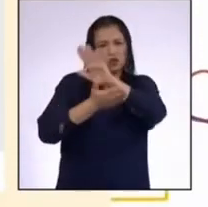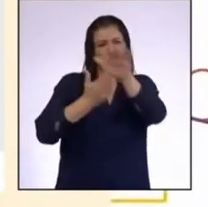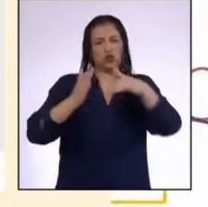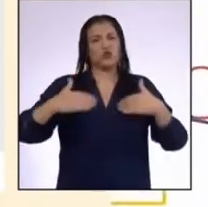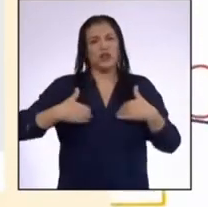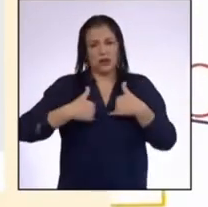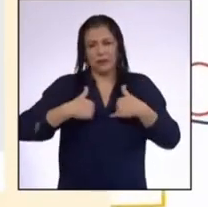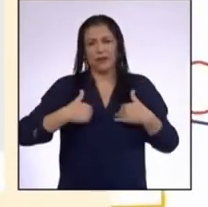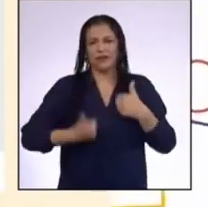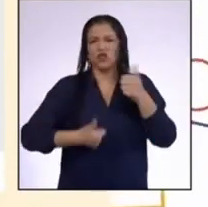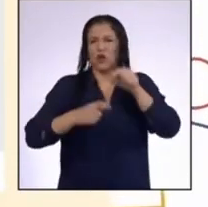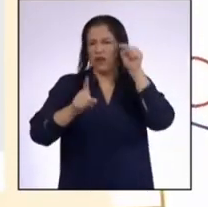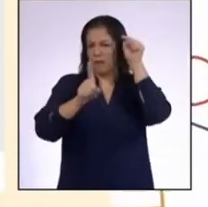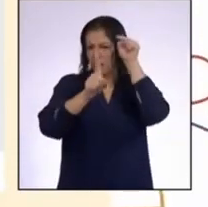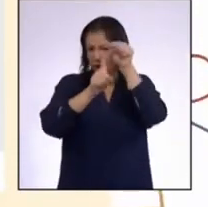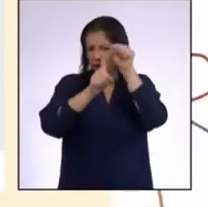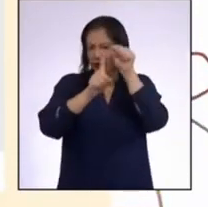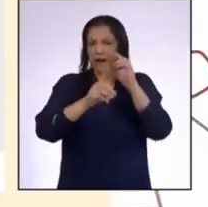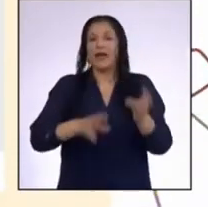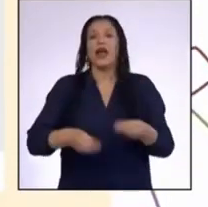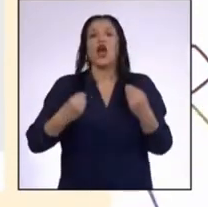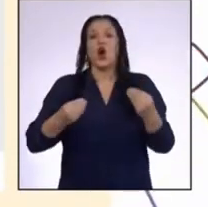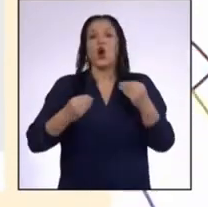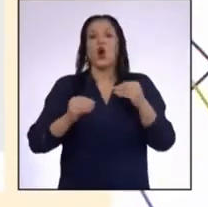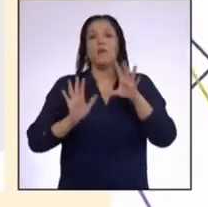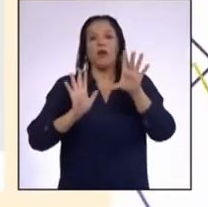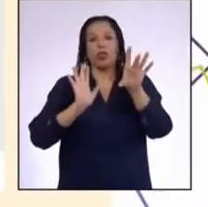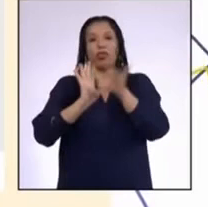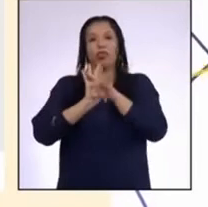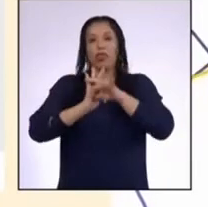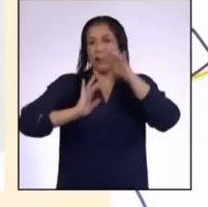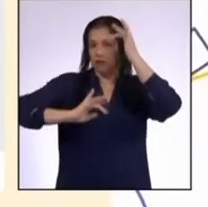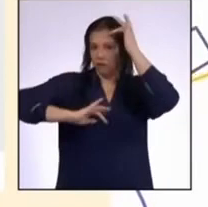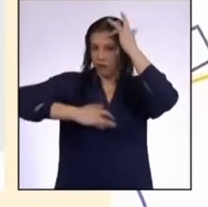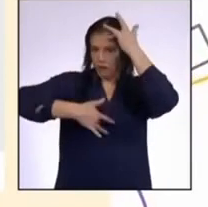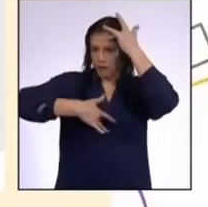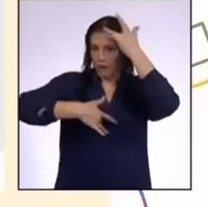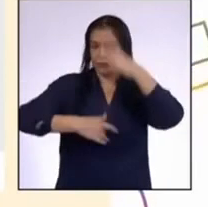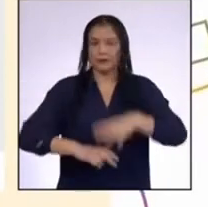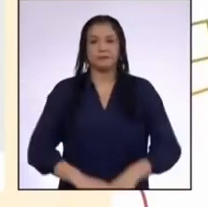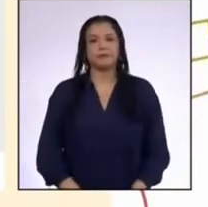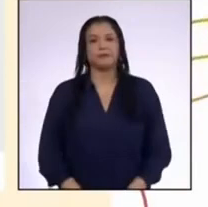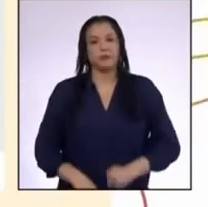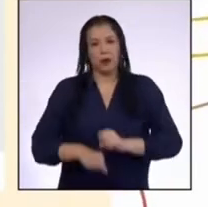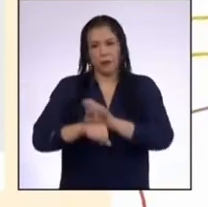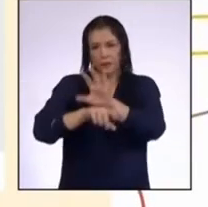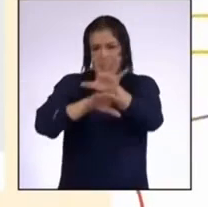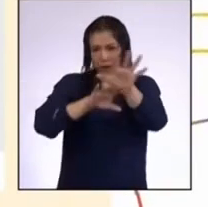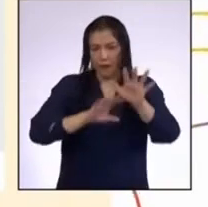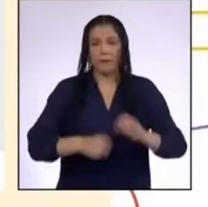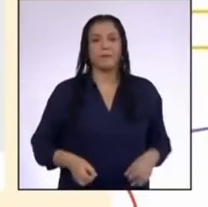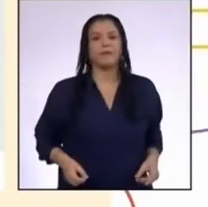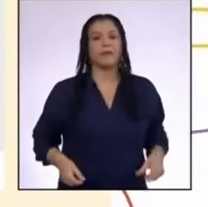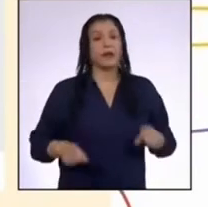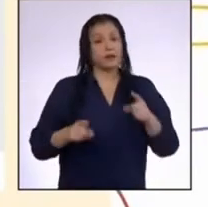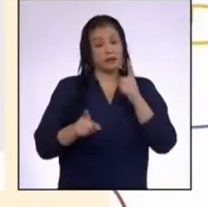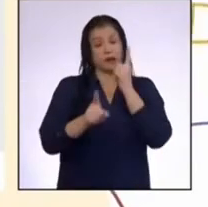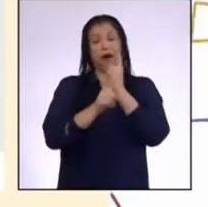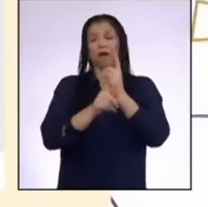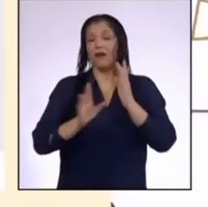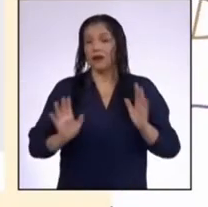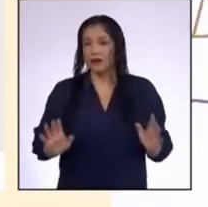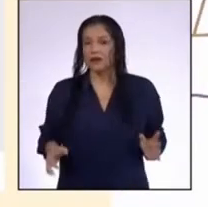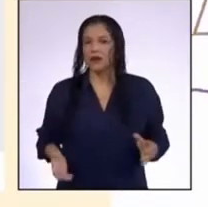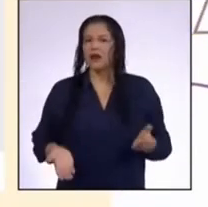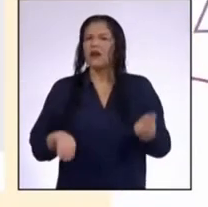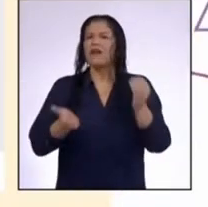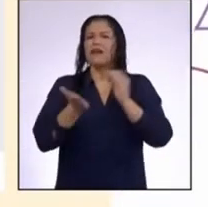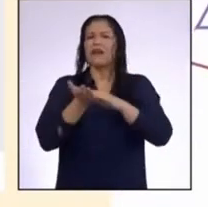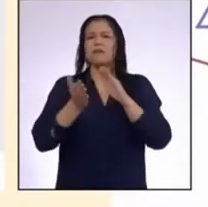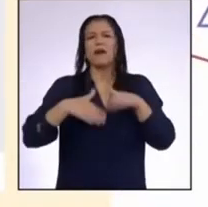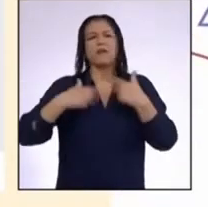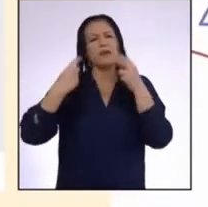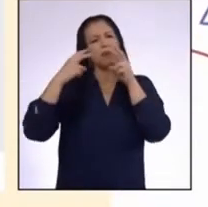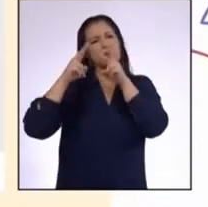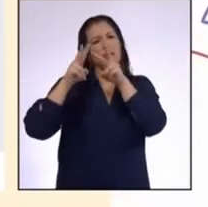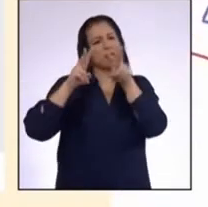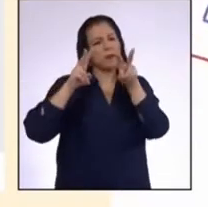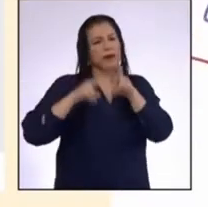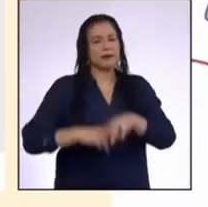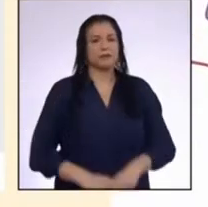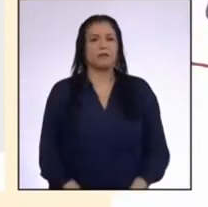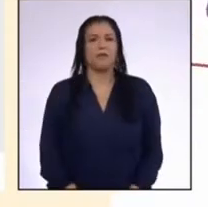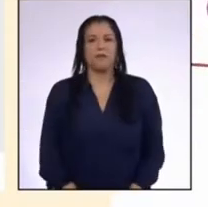Sino en concreto sobre cómo transmite enfermedades Es correcto ¿Qué más podemos ver?